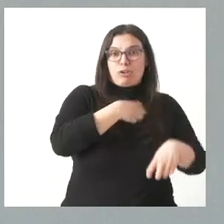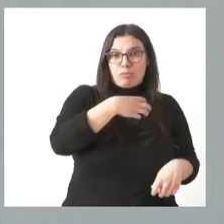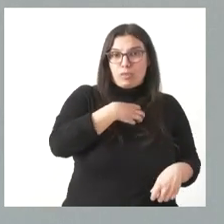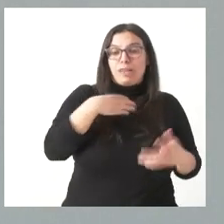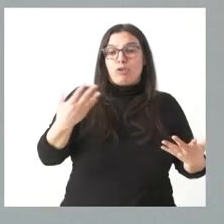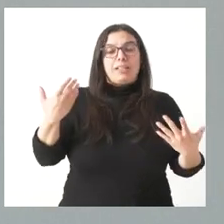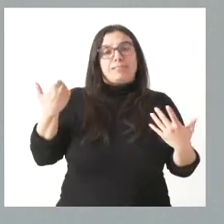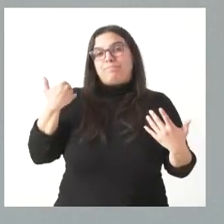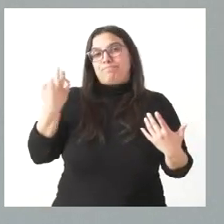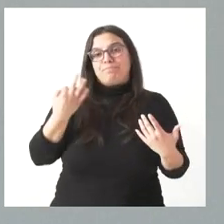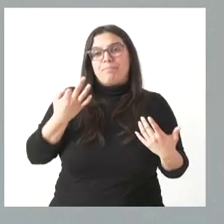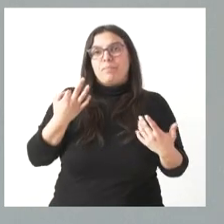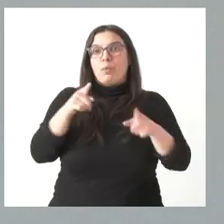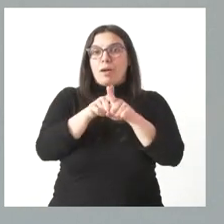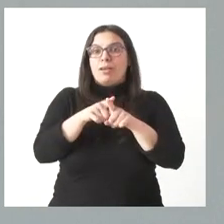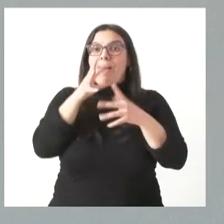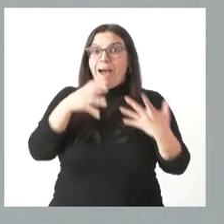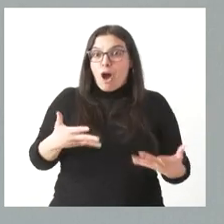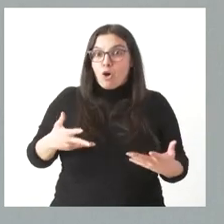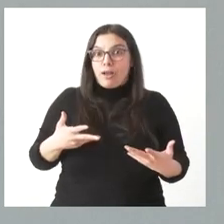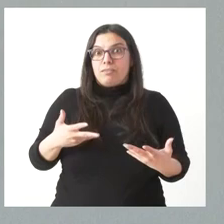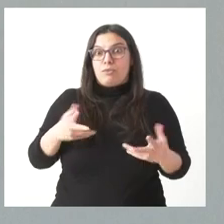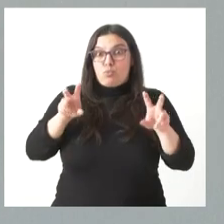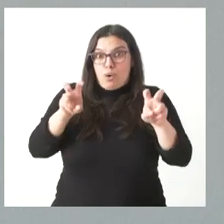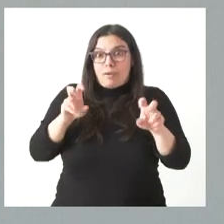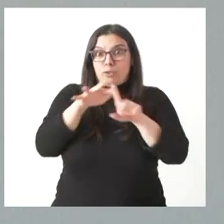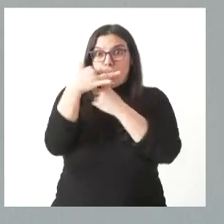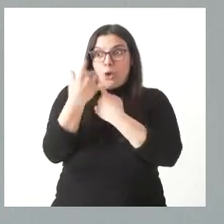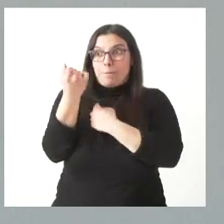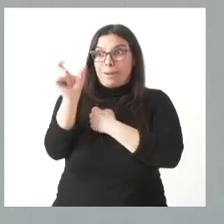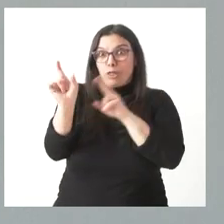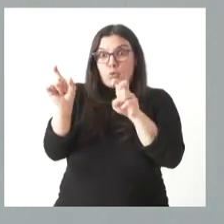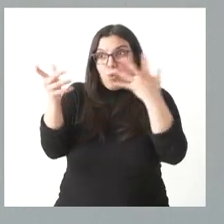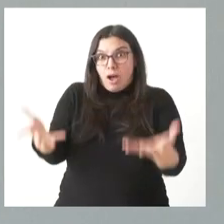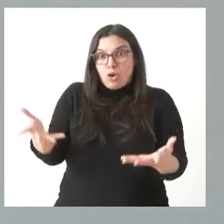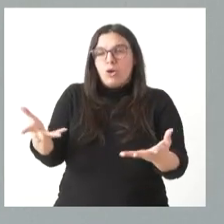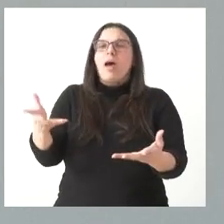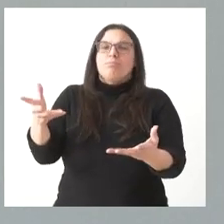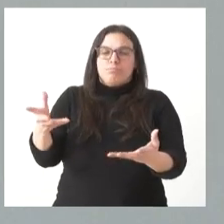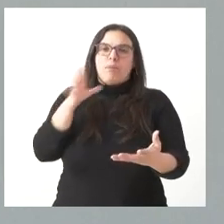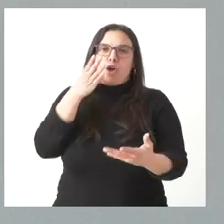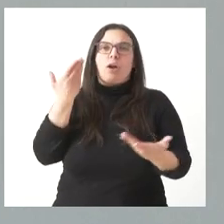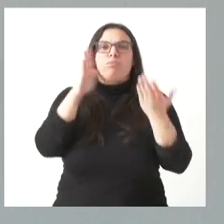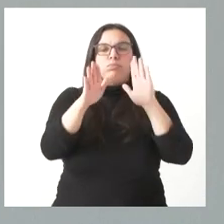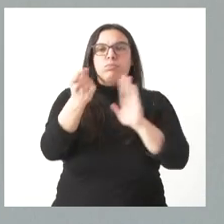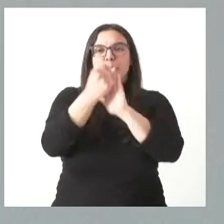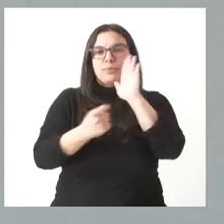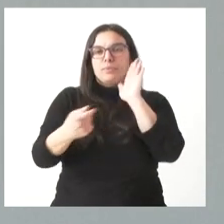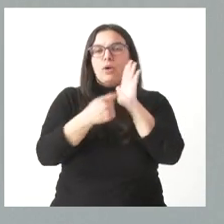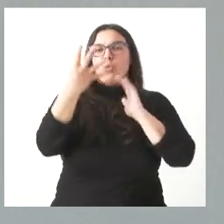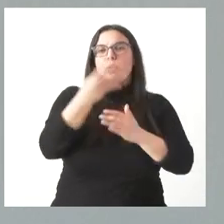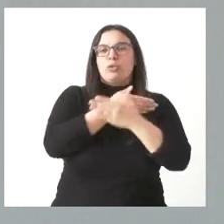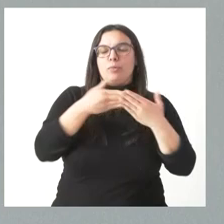tenemos que ver cuál es el precio real de mercado de la nueva obra y ahora lo lo vamos a licitar por 4 millones 25 mil euros. Efectivamente, como usted dice,